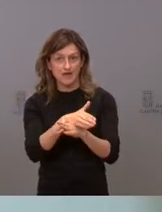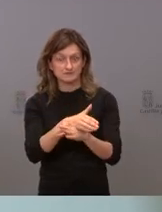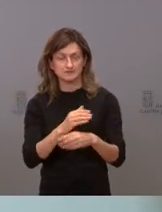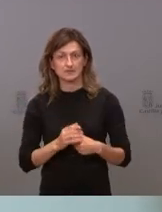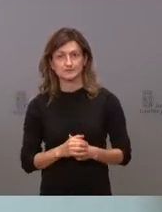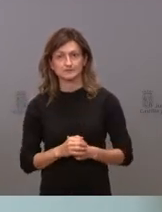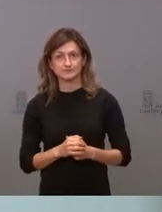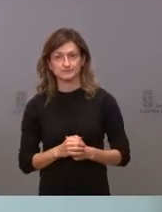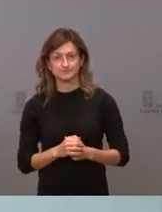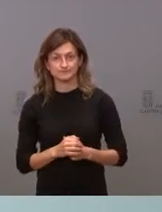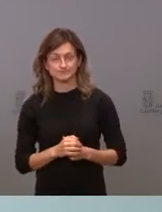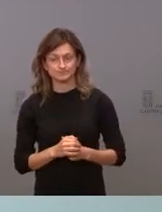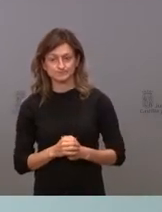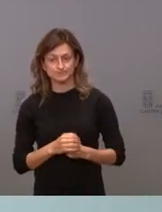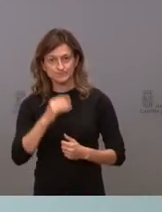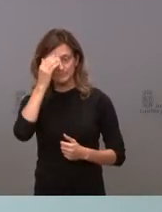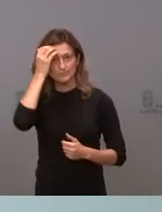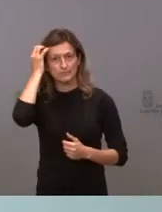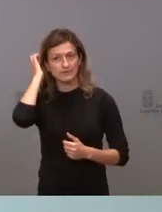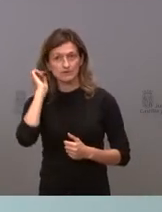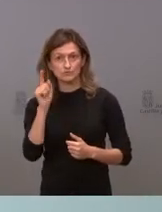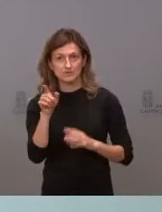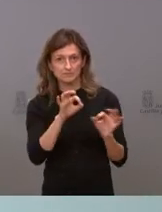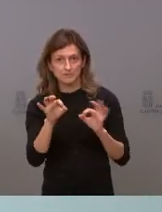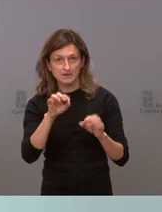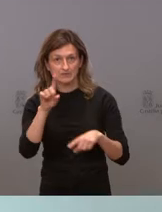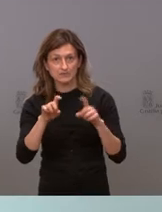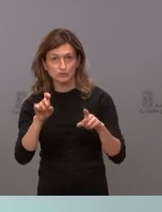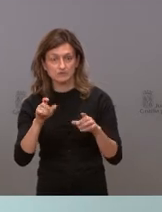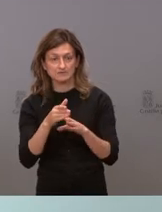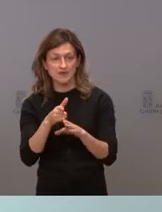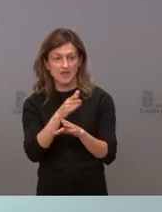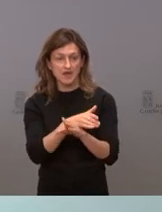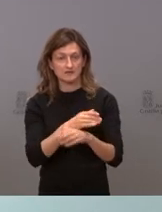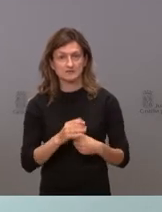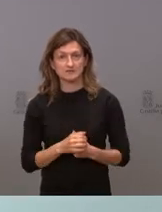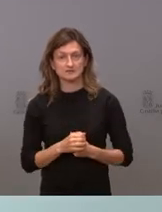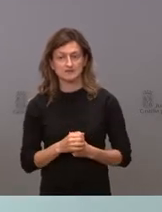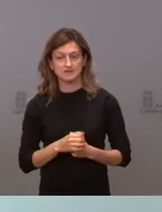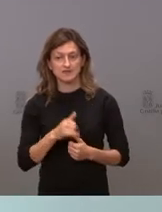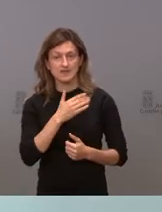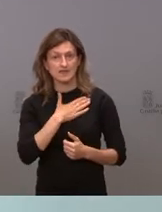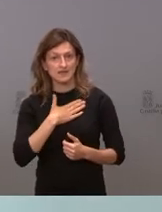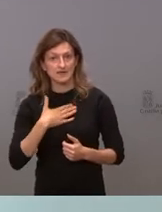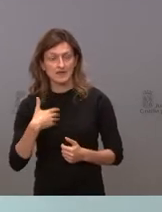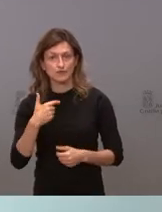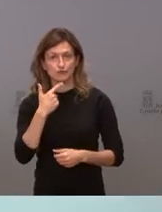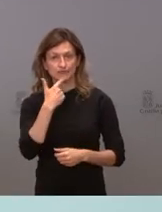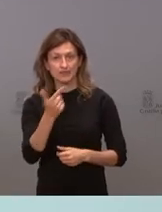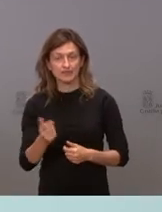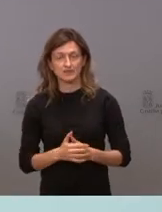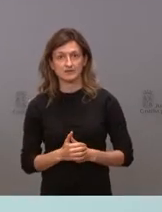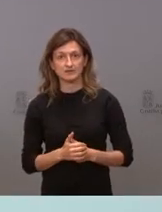que realizar, sí querría hacer una